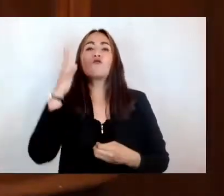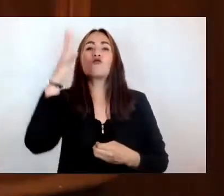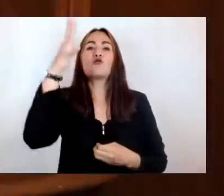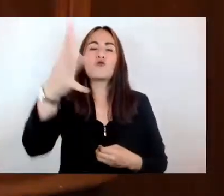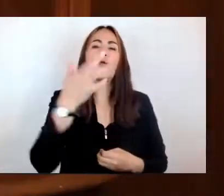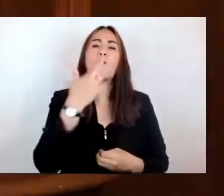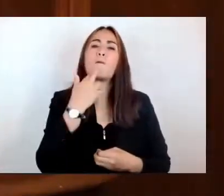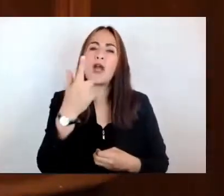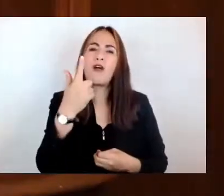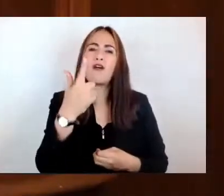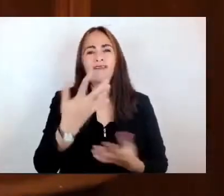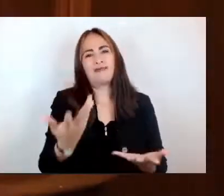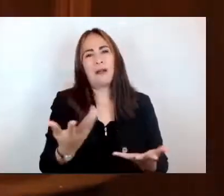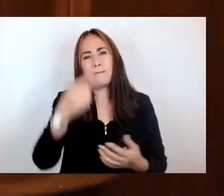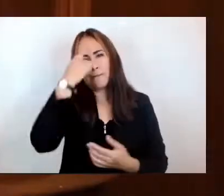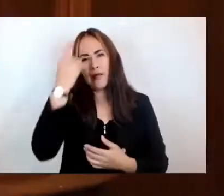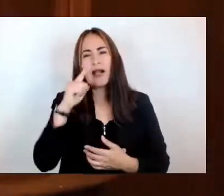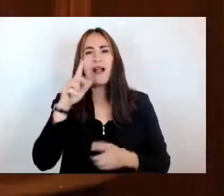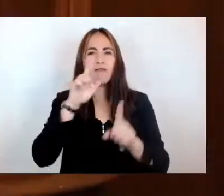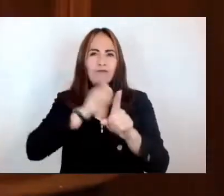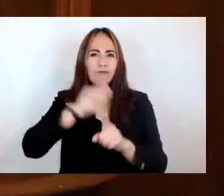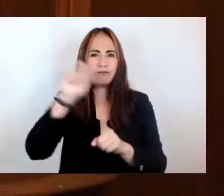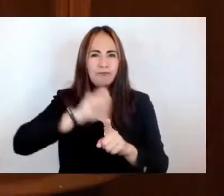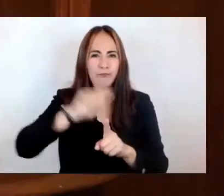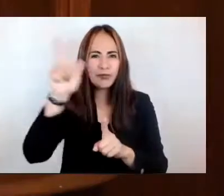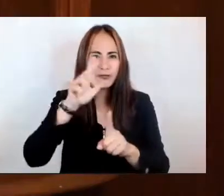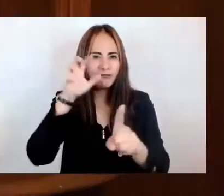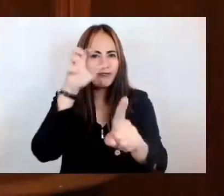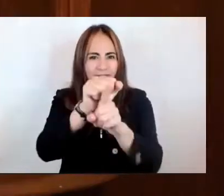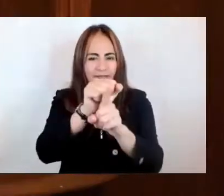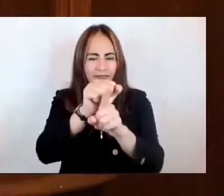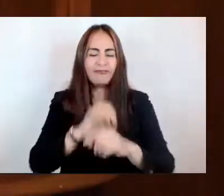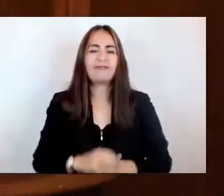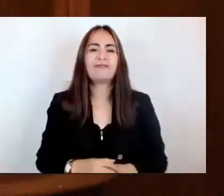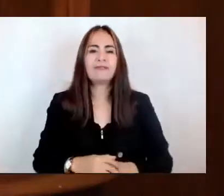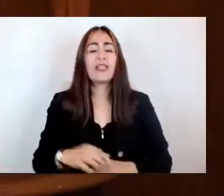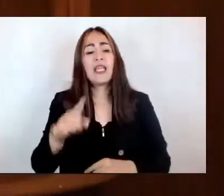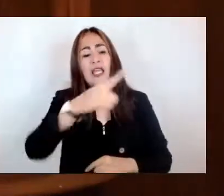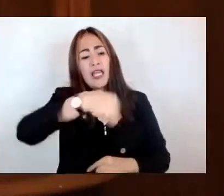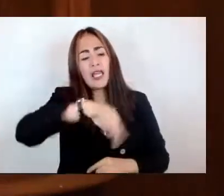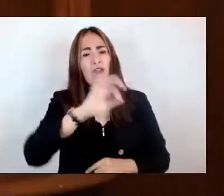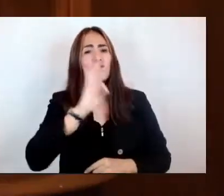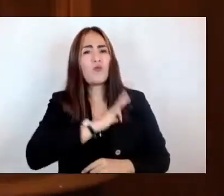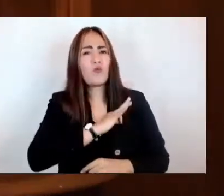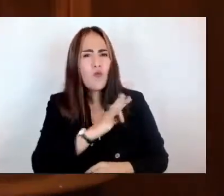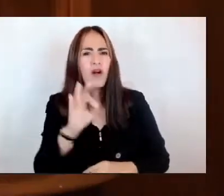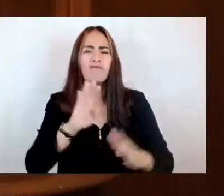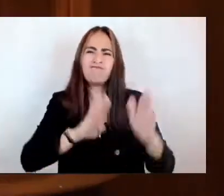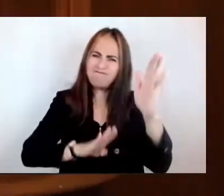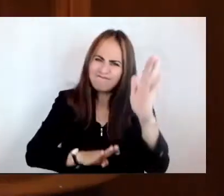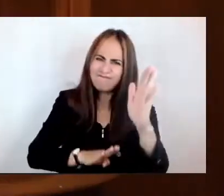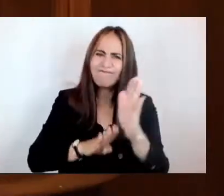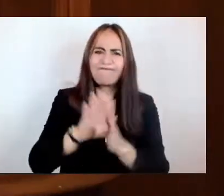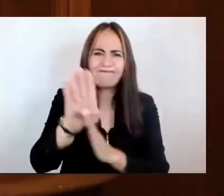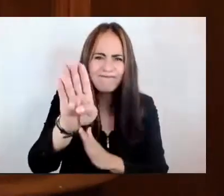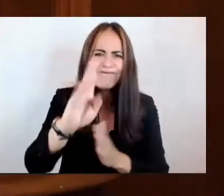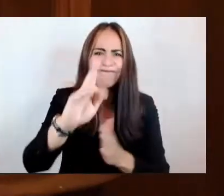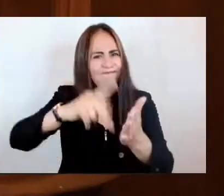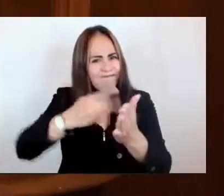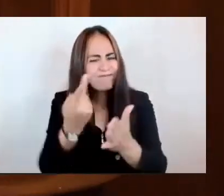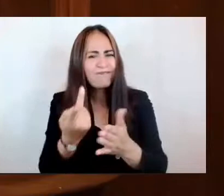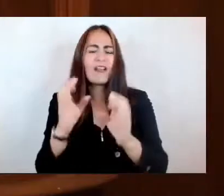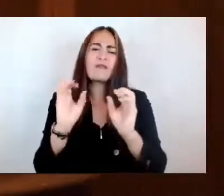que pueden resurgir, edificarse y edificar una verdadera familia